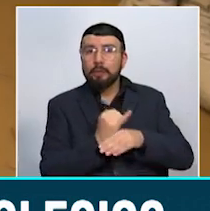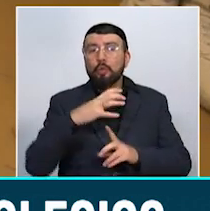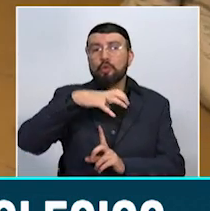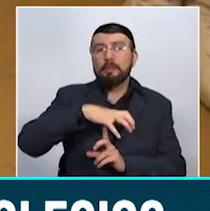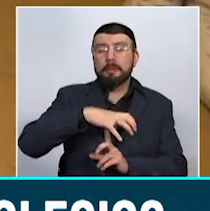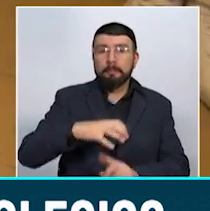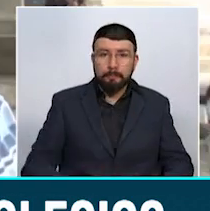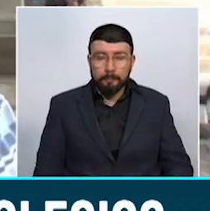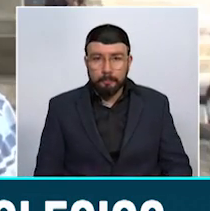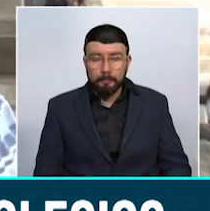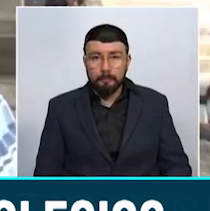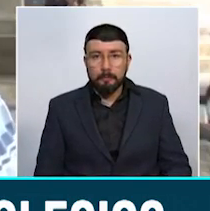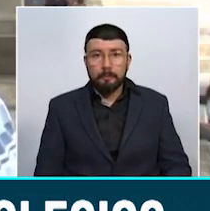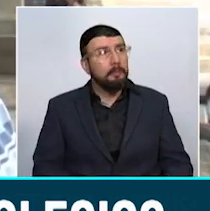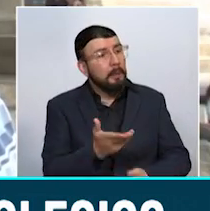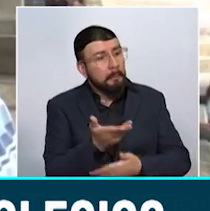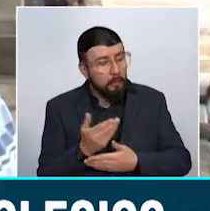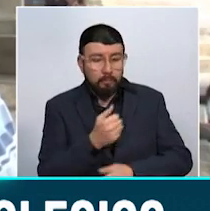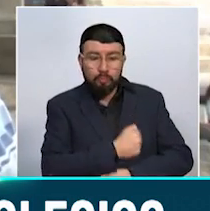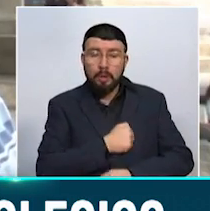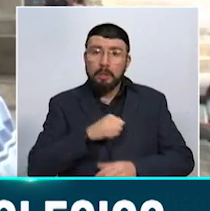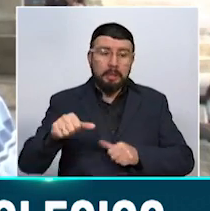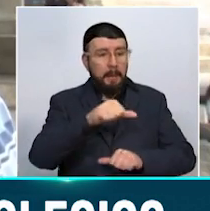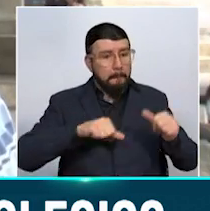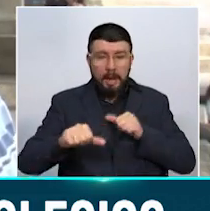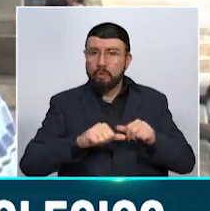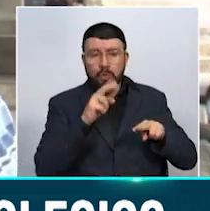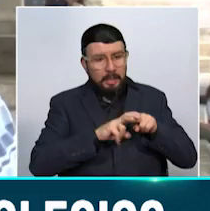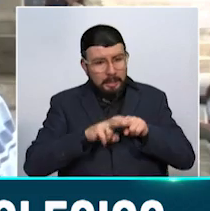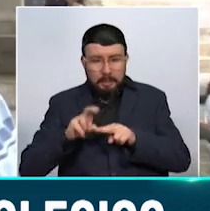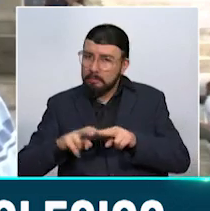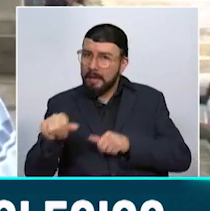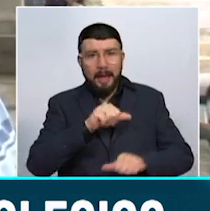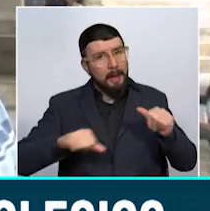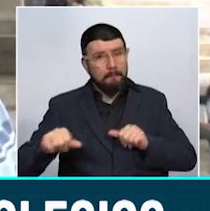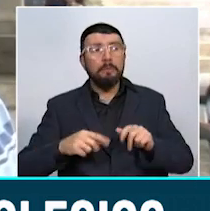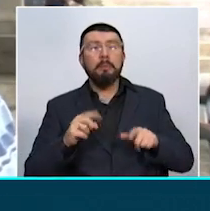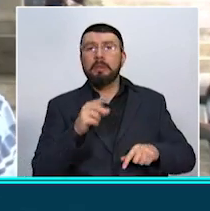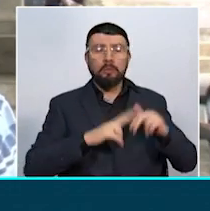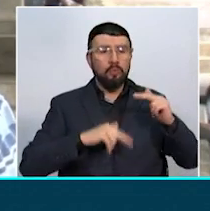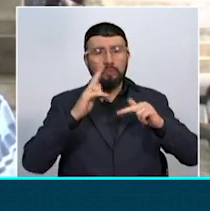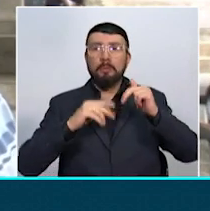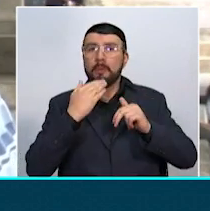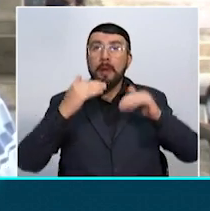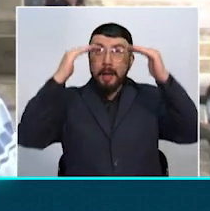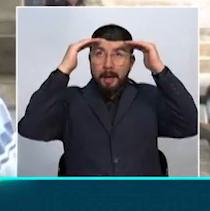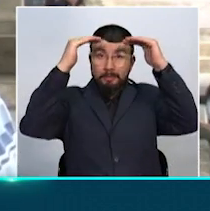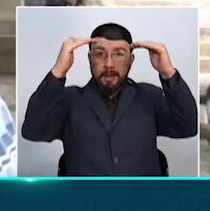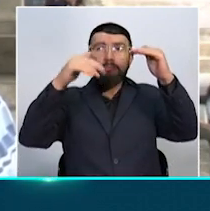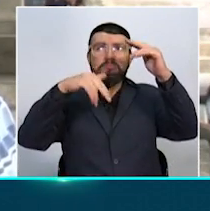Se está pidiendo el reemplazo de todas las silleterías y la infraestructura, arreglo de cielos rasos,